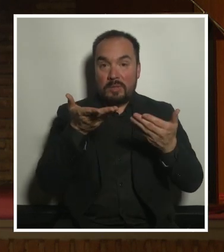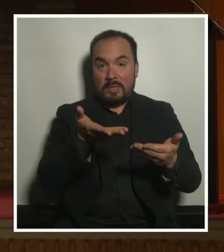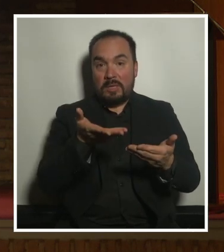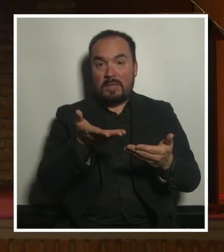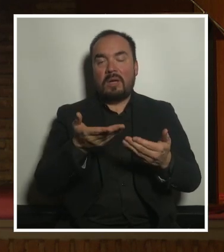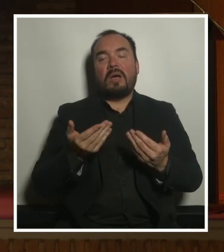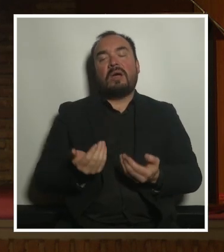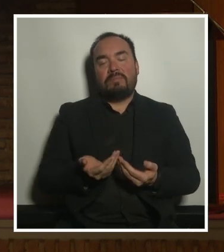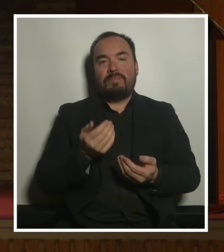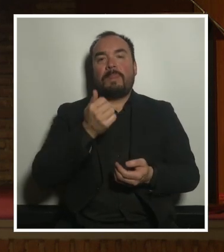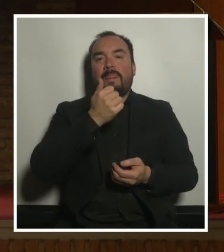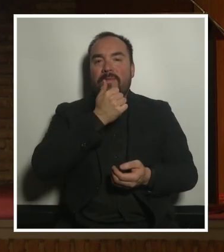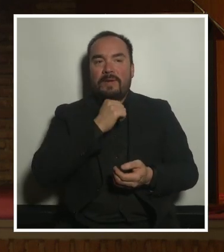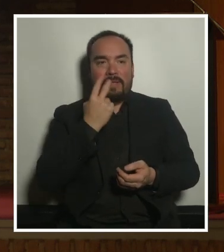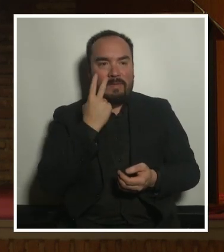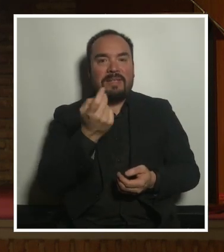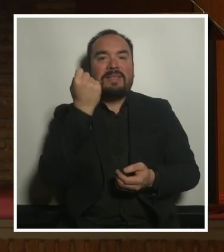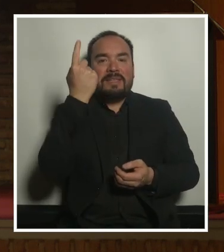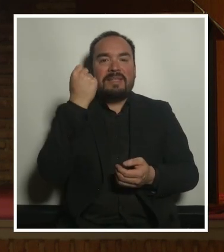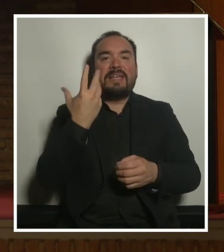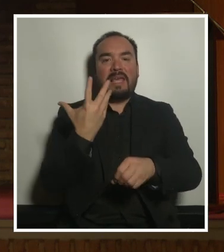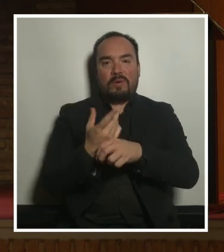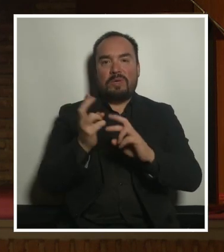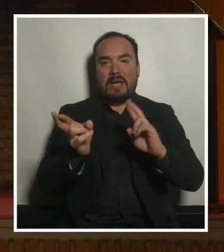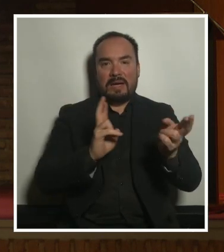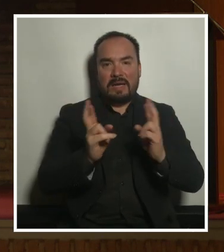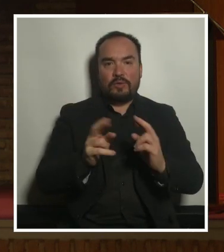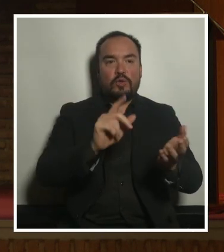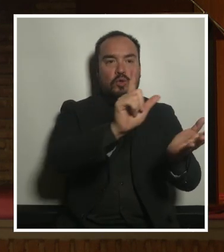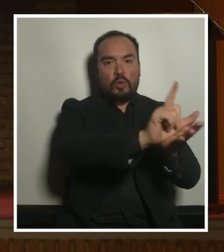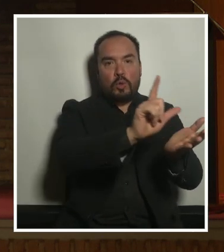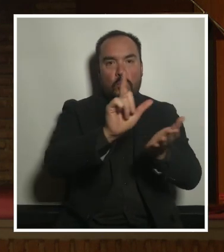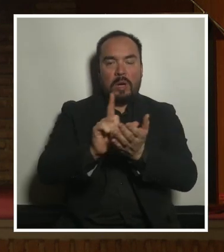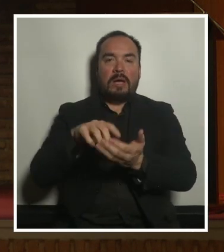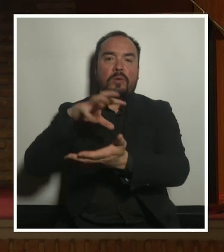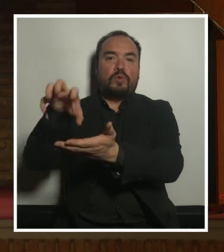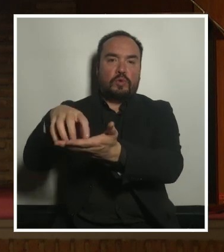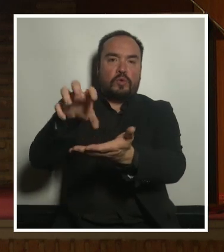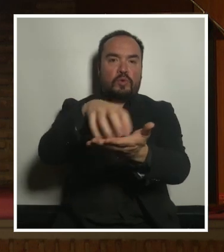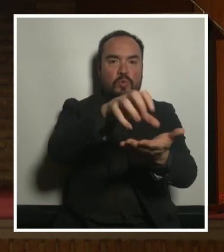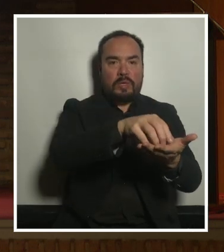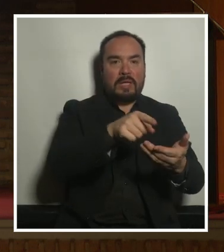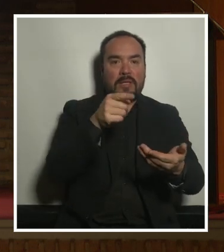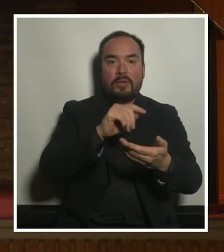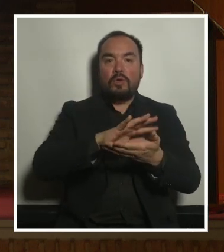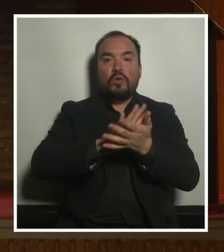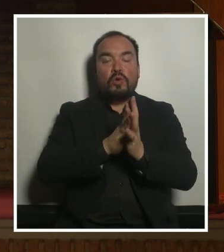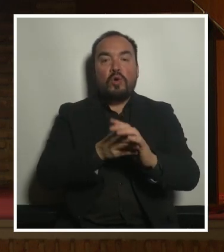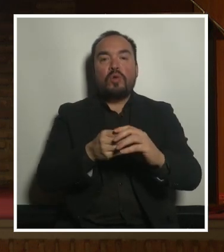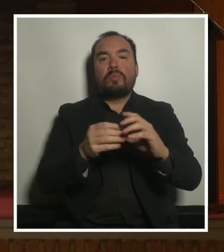diferentes espacios satisfacen las diferentes necesidades y además se articulan entre sí.